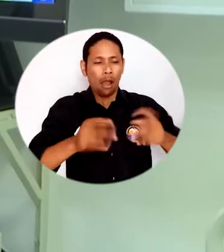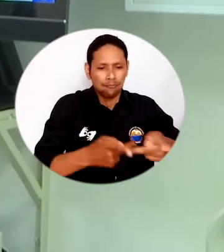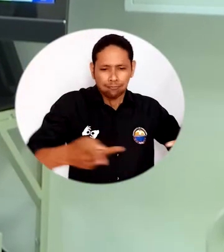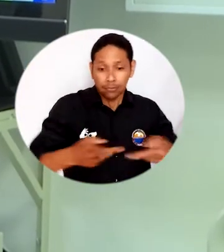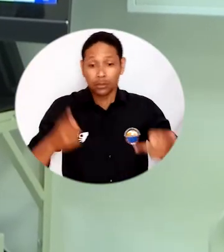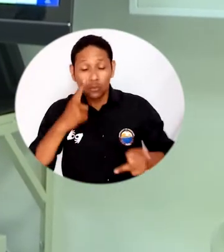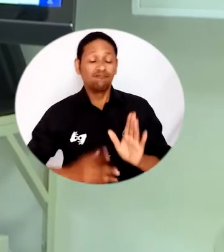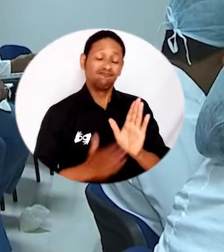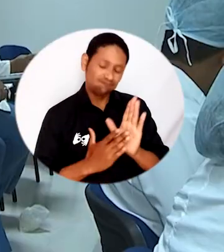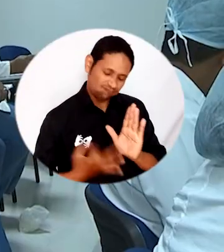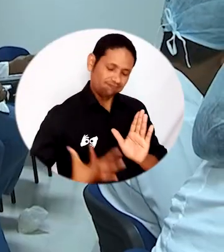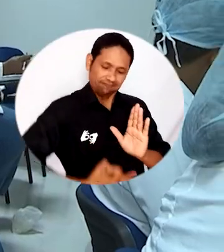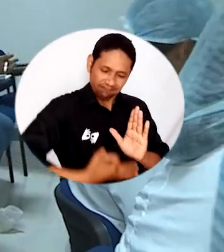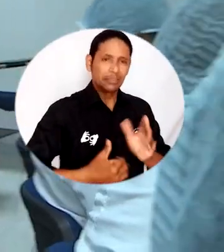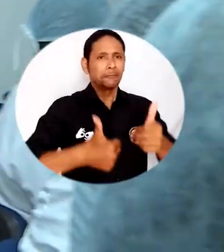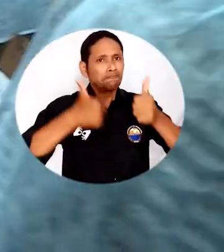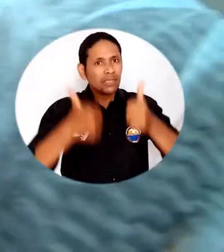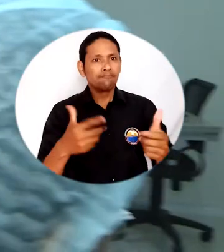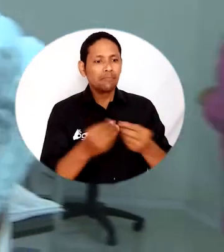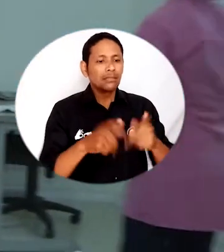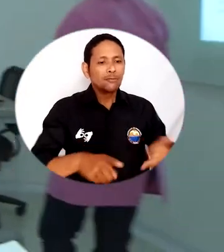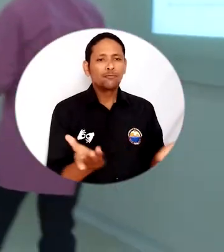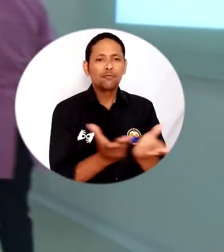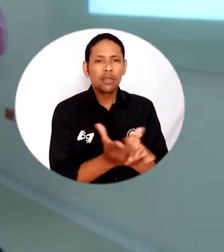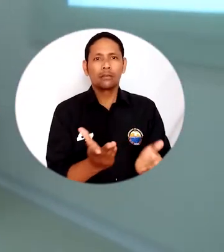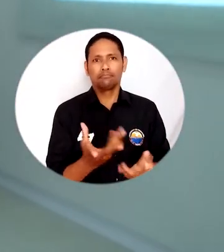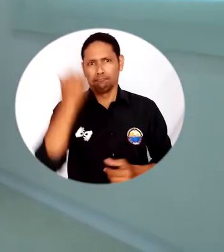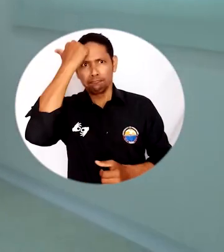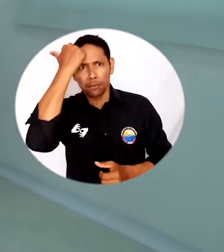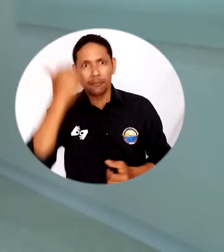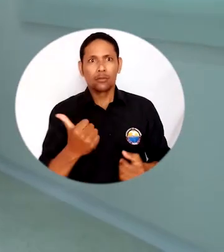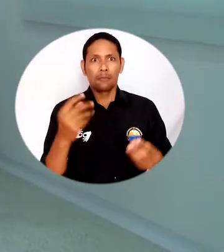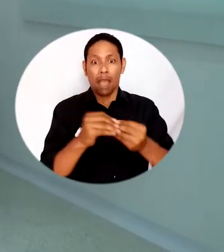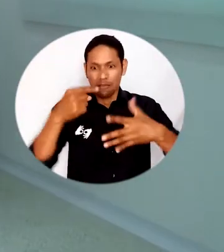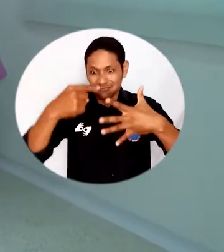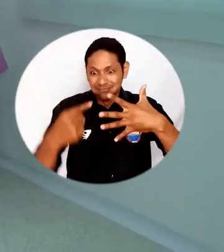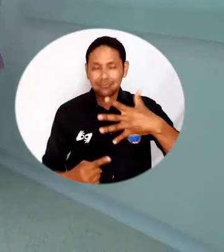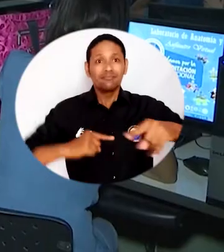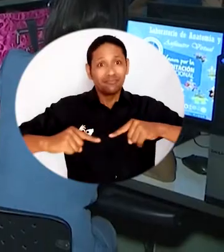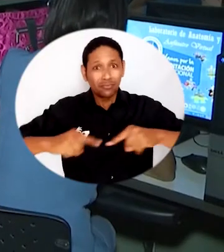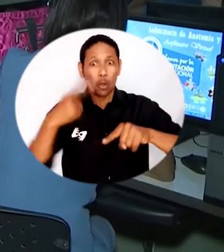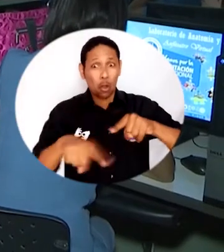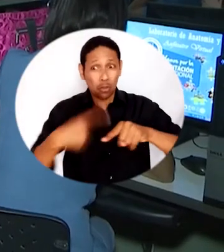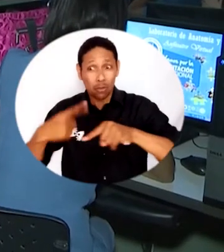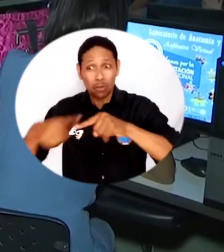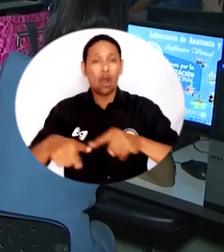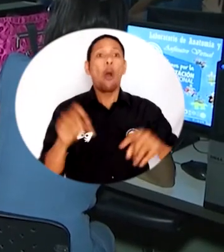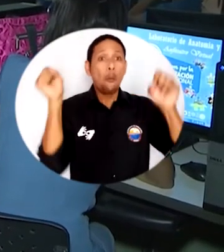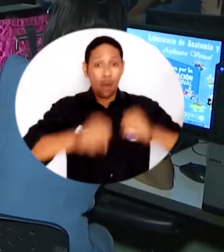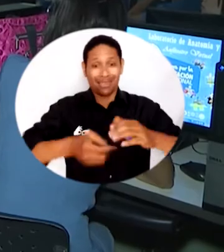garantizan los espacios, se garantizan las políticas claras para que nuestros estudiantes, profesores y demás actores